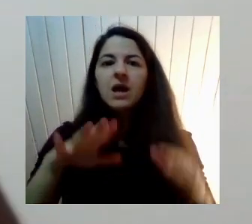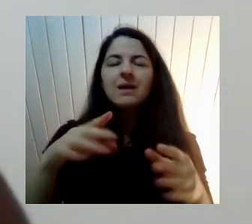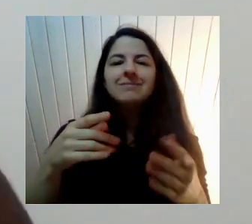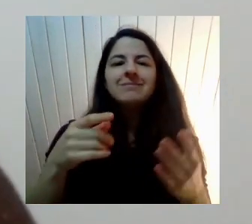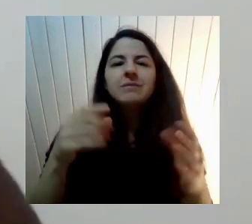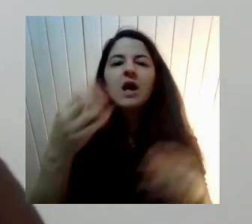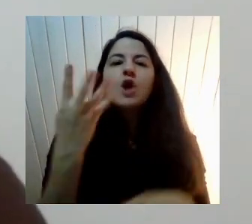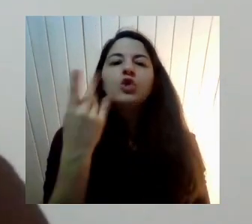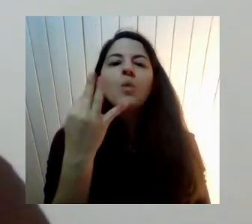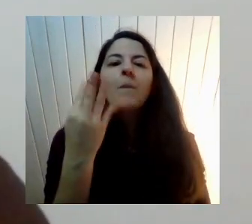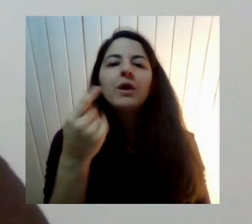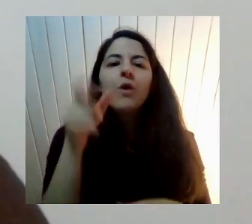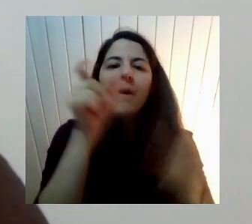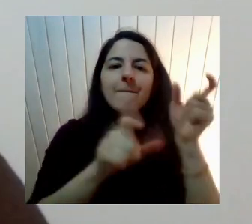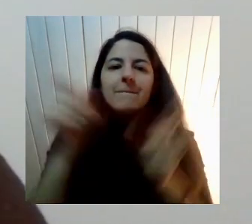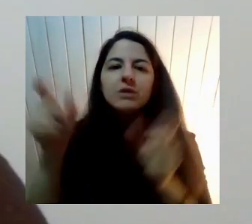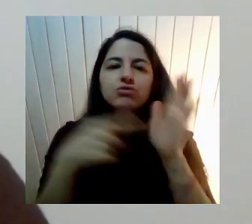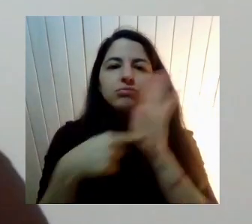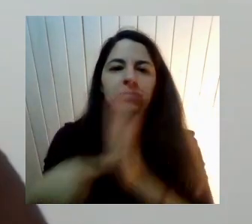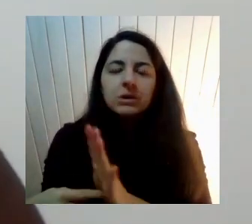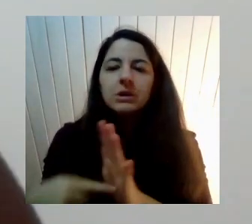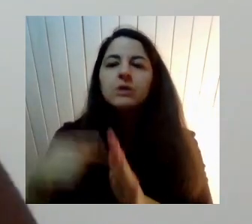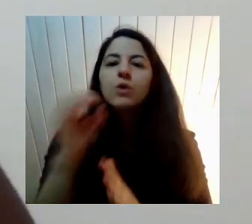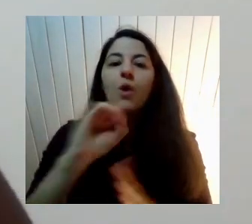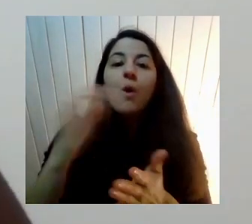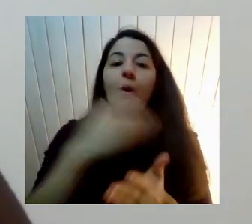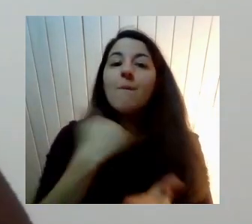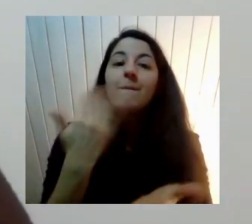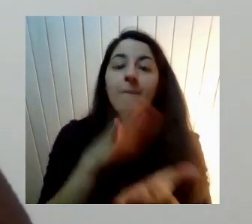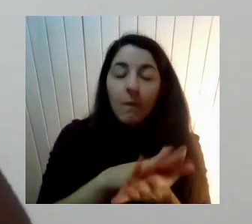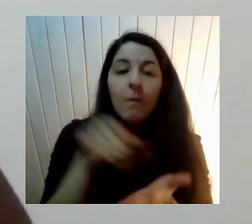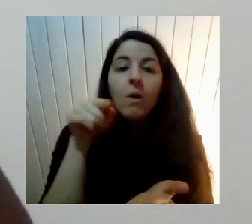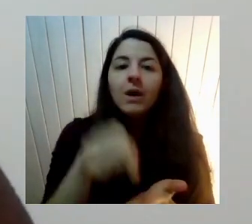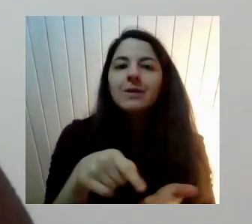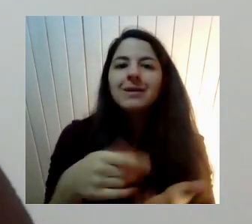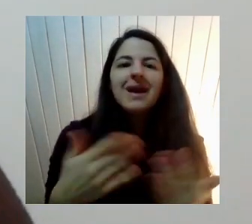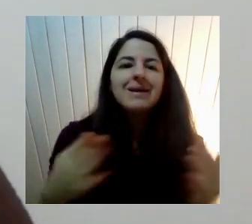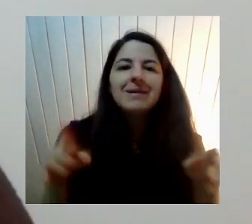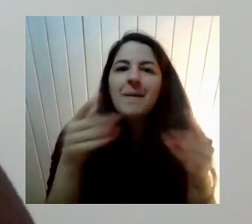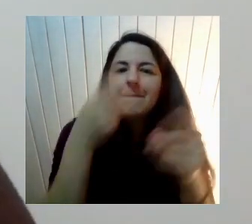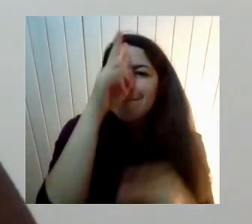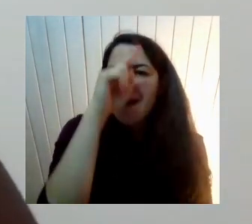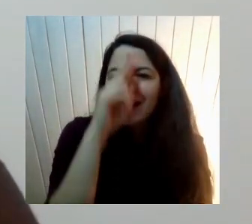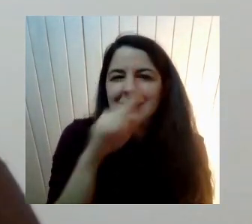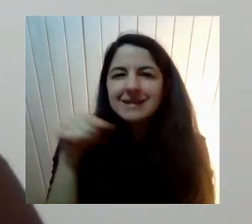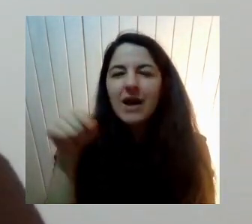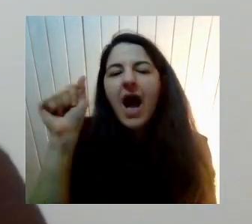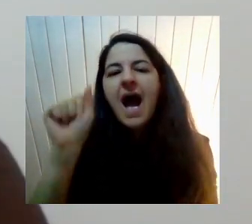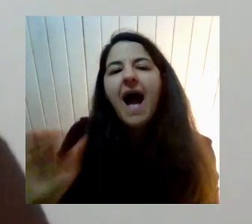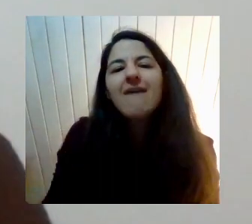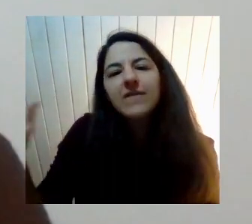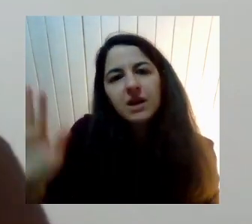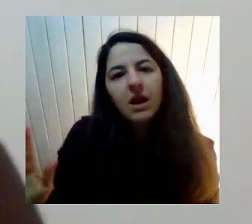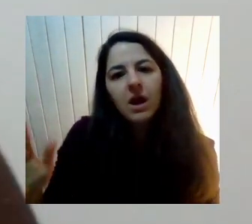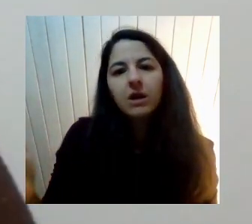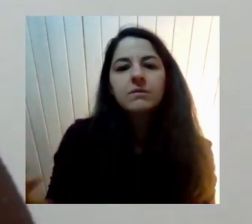Digamos En estos temas También han subido Fuertemente El abuso infantil Cierto Y el abuso infantil Además de subir